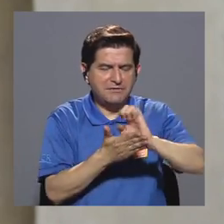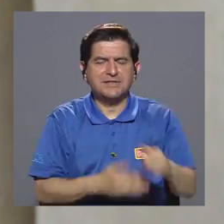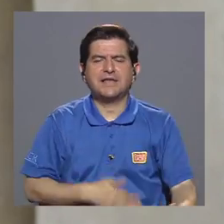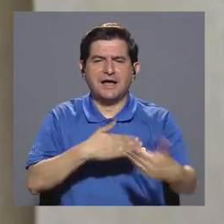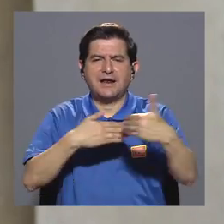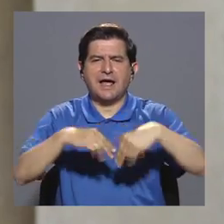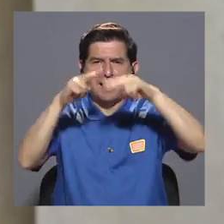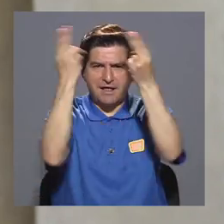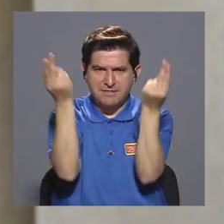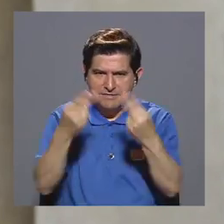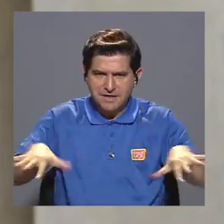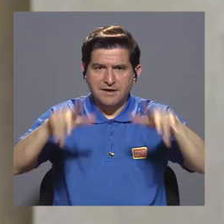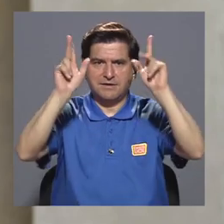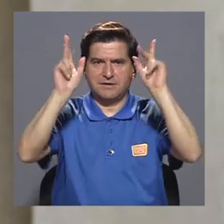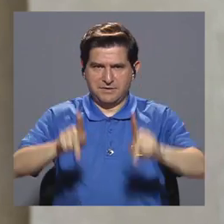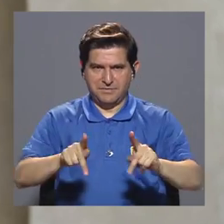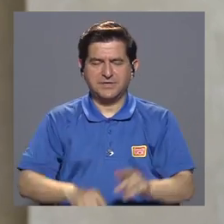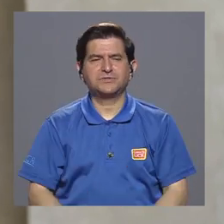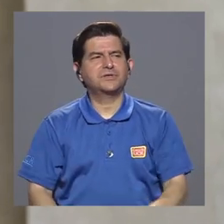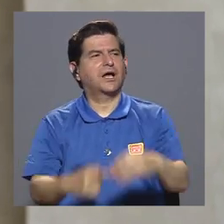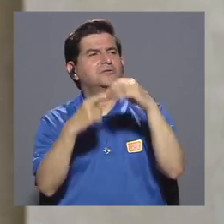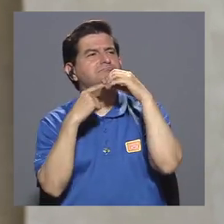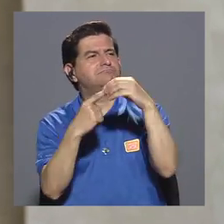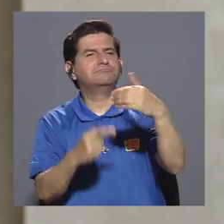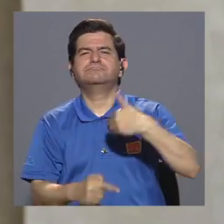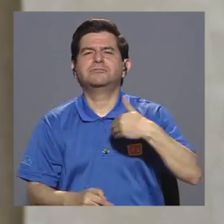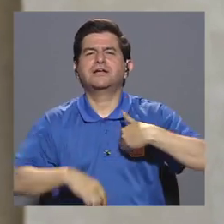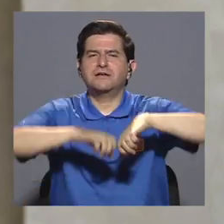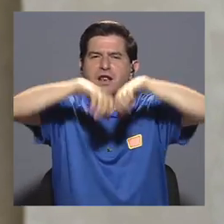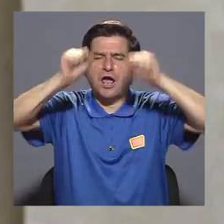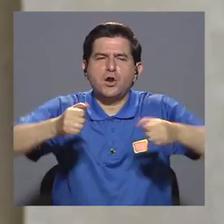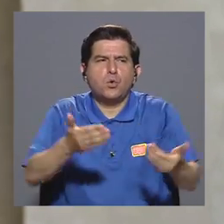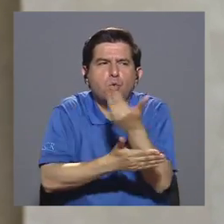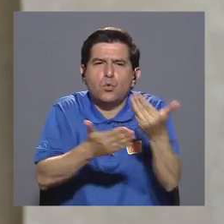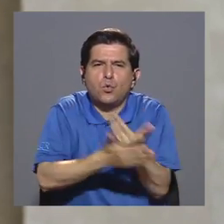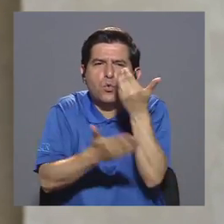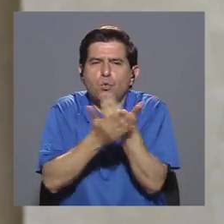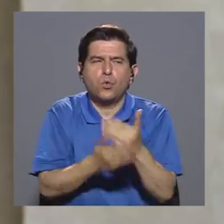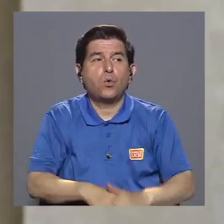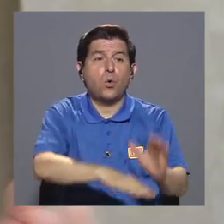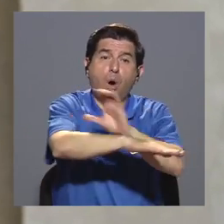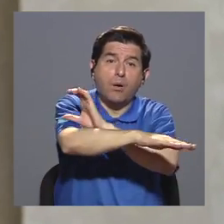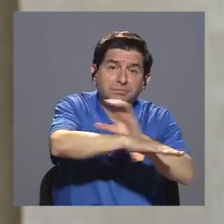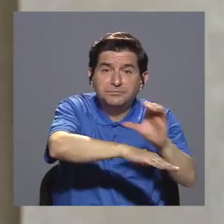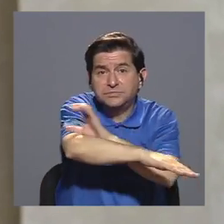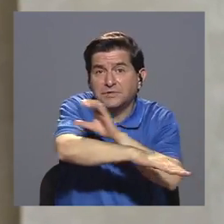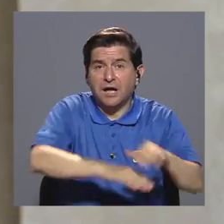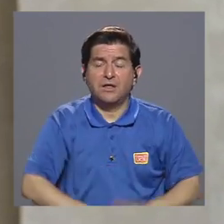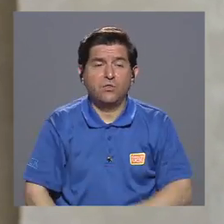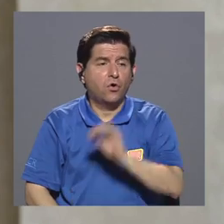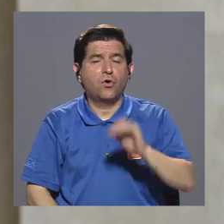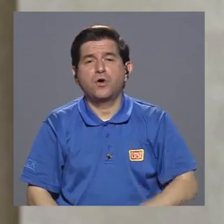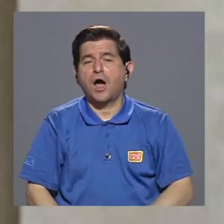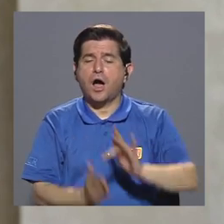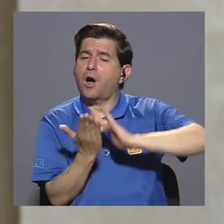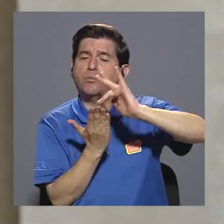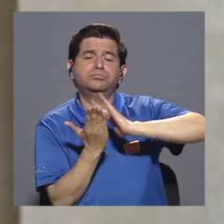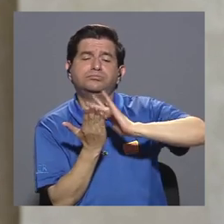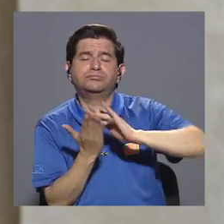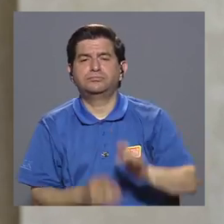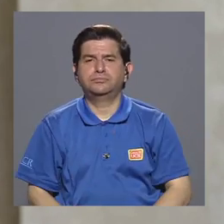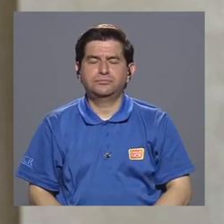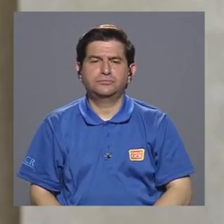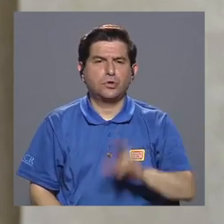un ciberataque, las personas deberían más que todo tener sus sistemas actualizados, ya sea una computadora, un celular,